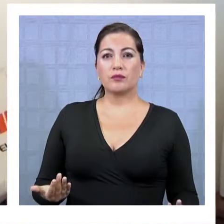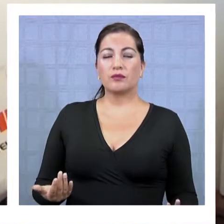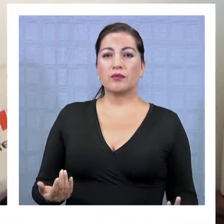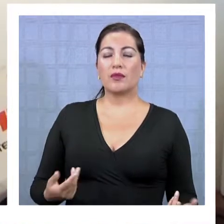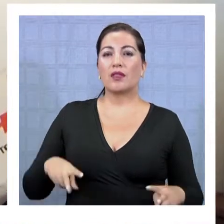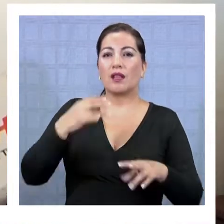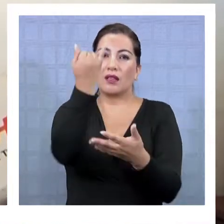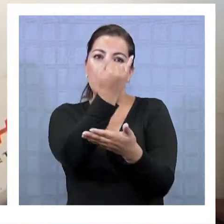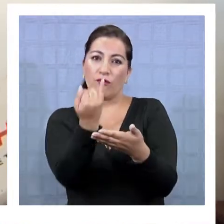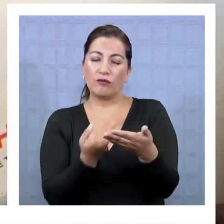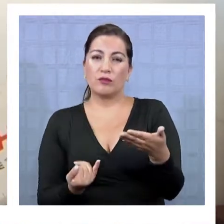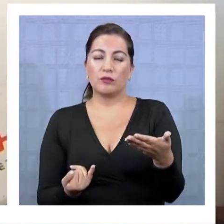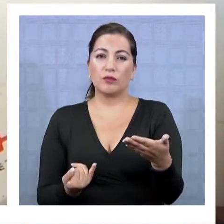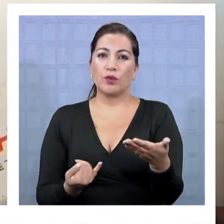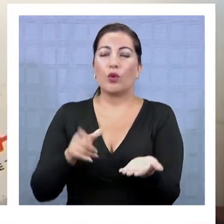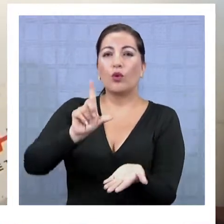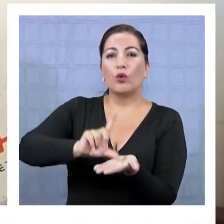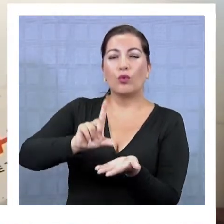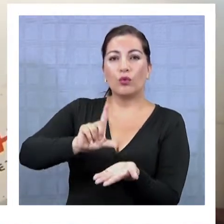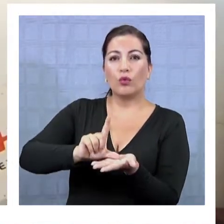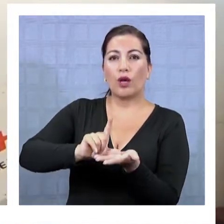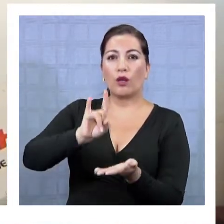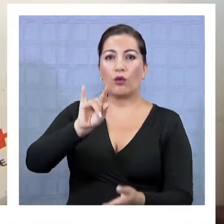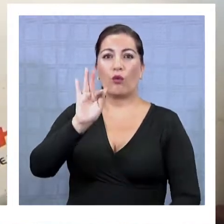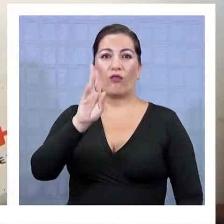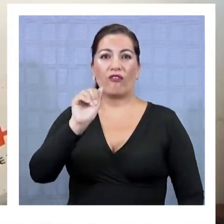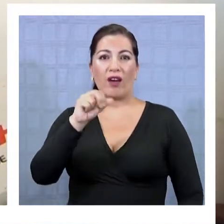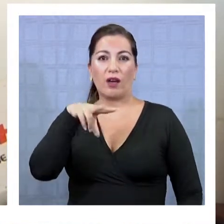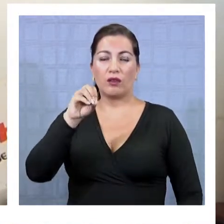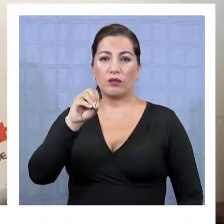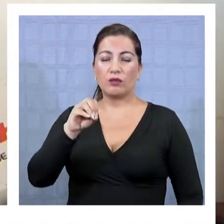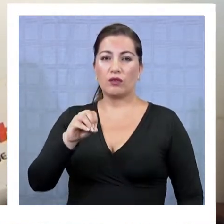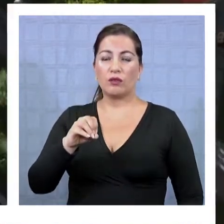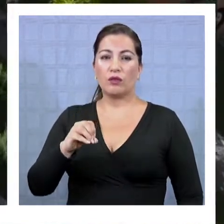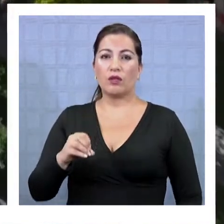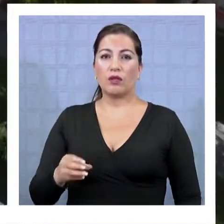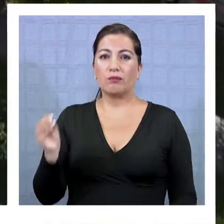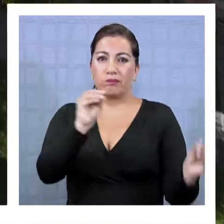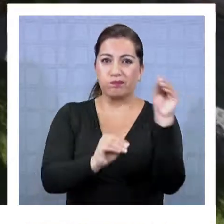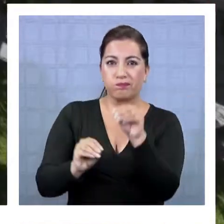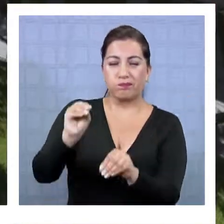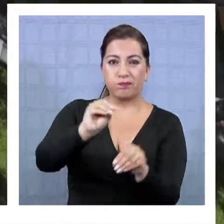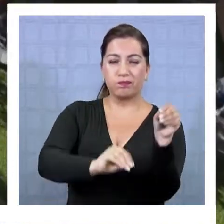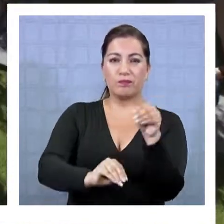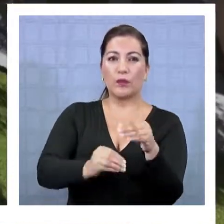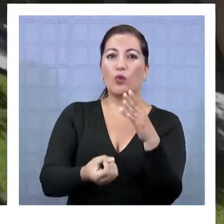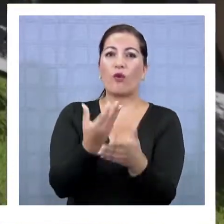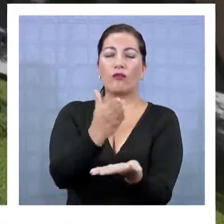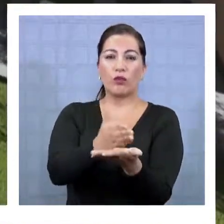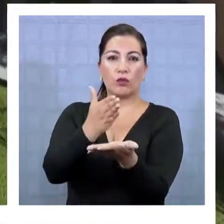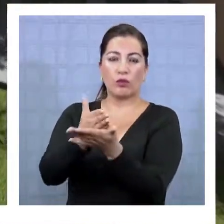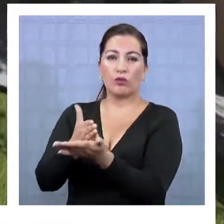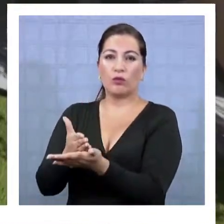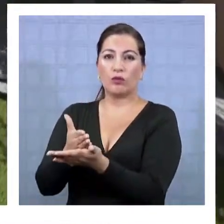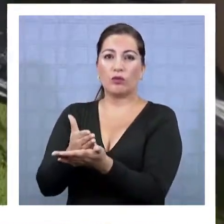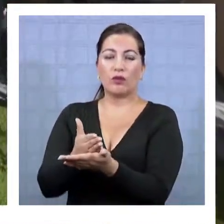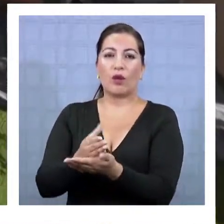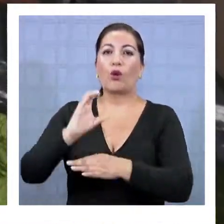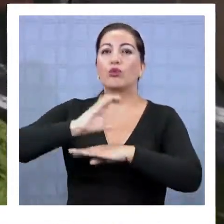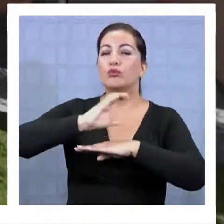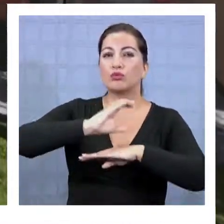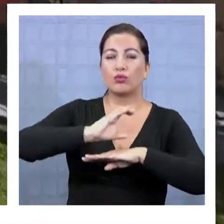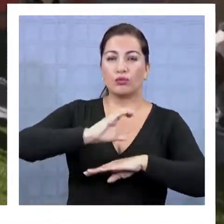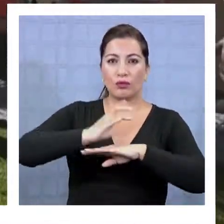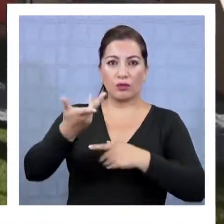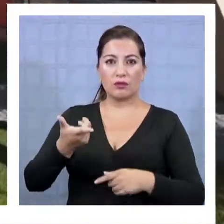diseñar sectores urbanos, equipamientos, nuevos colegios, CESFAN, orientados